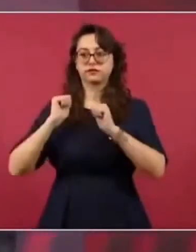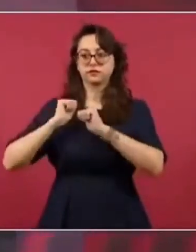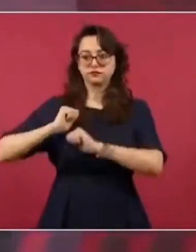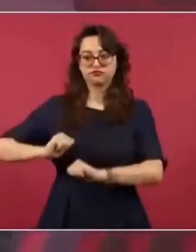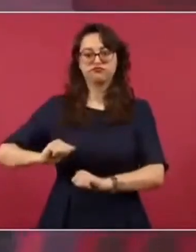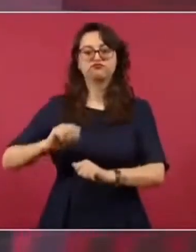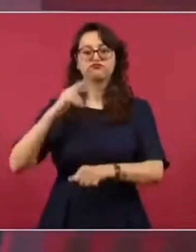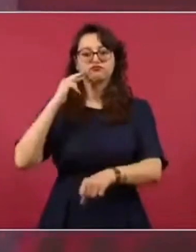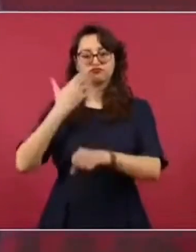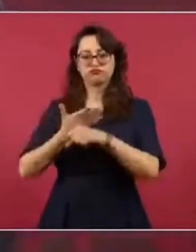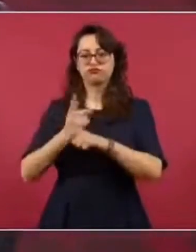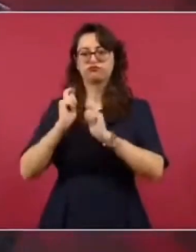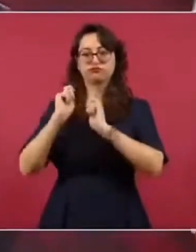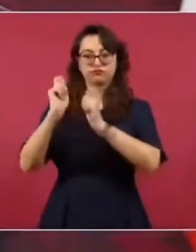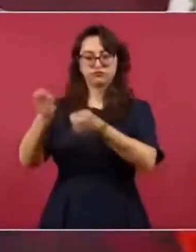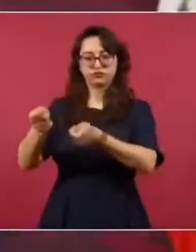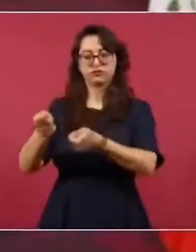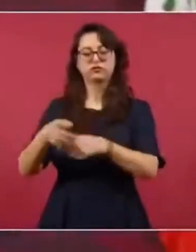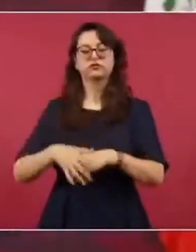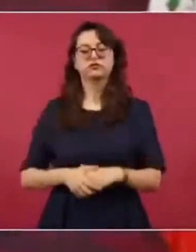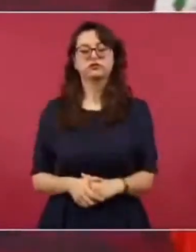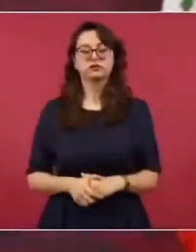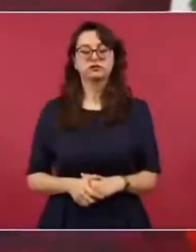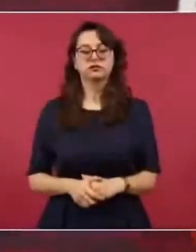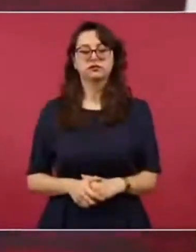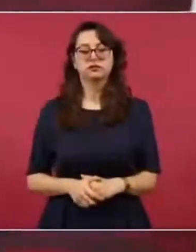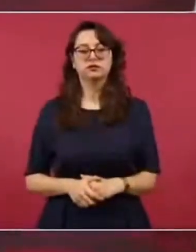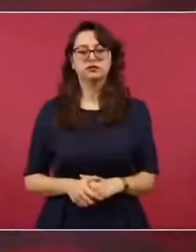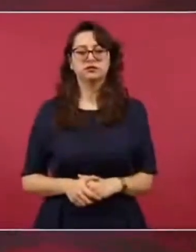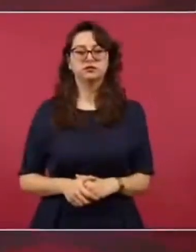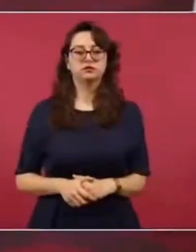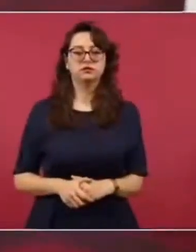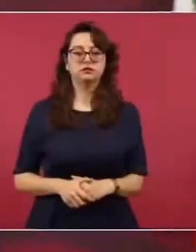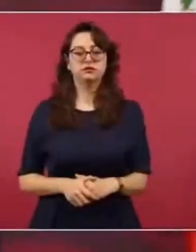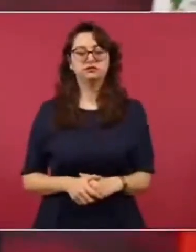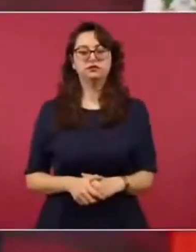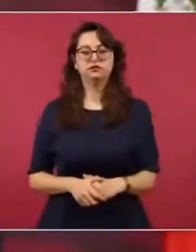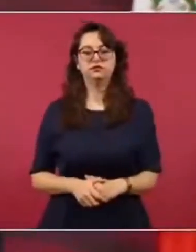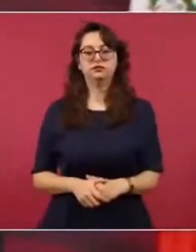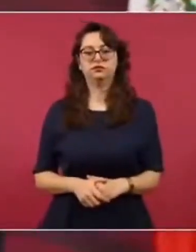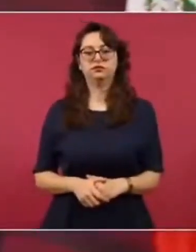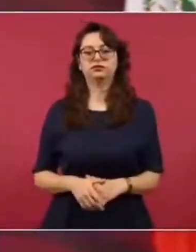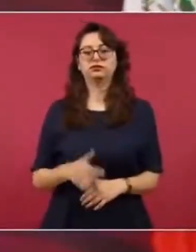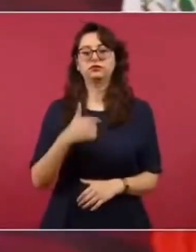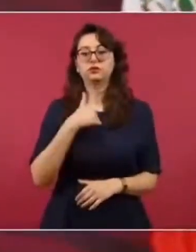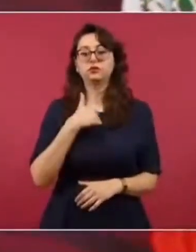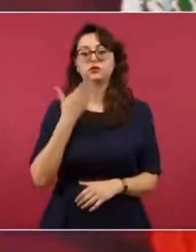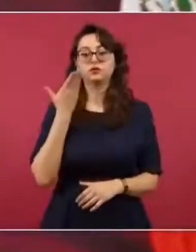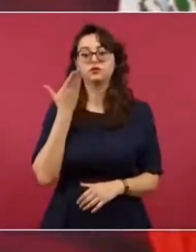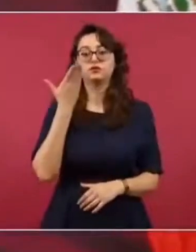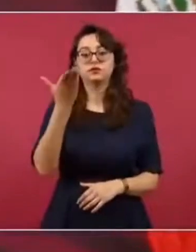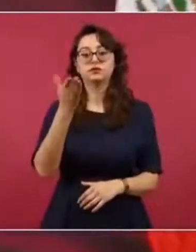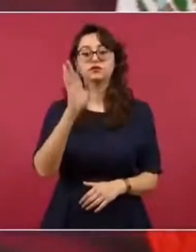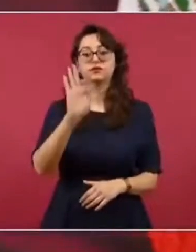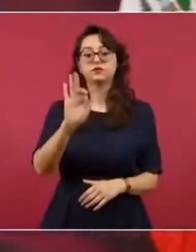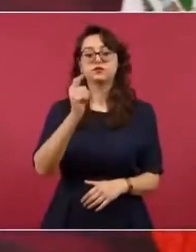yo le estoy pidiendo al fiscal que